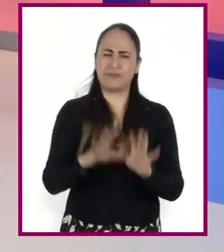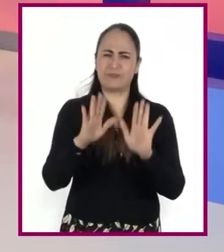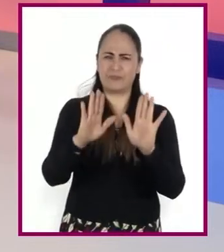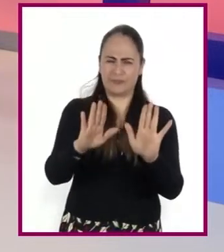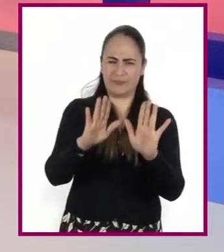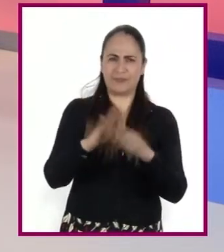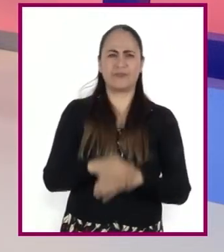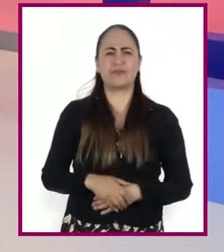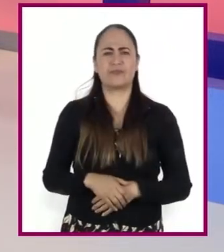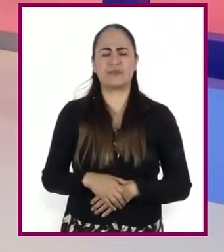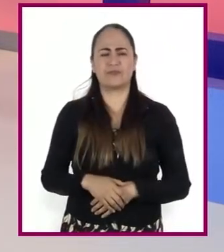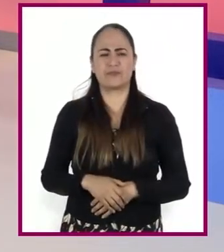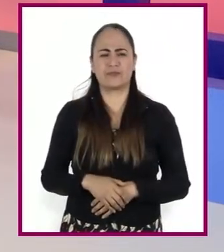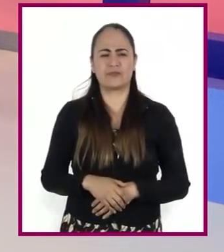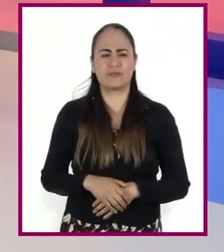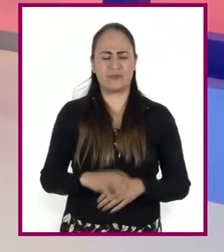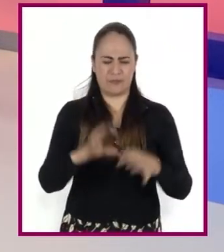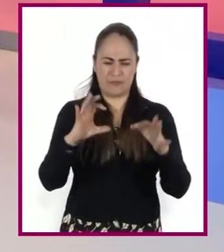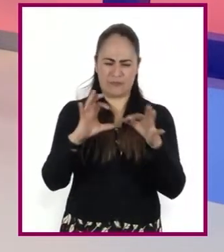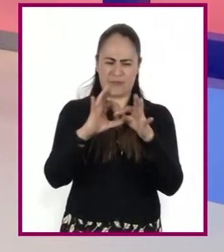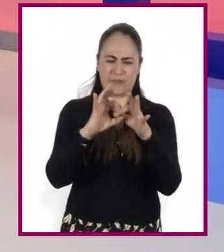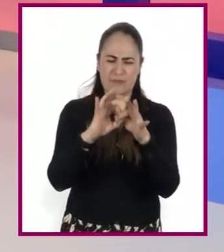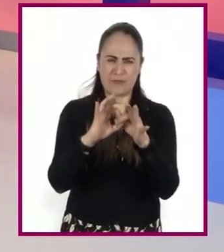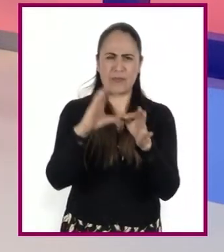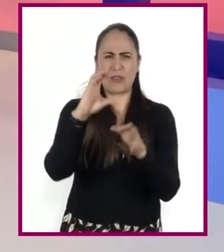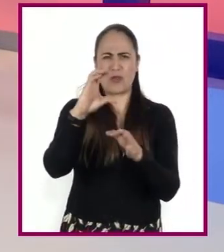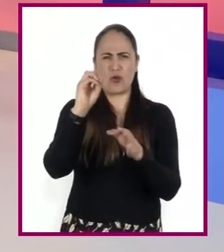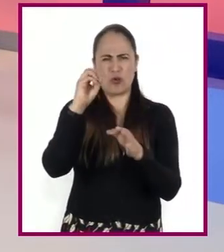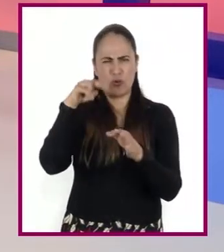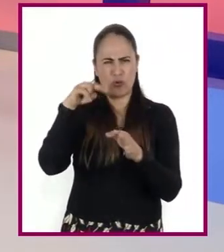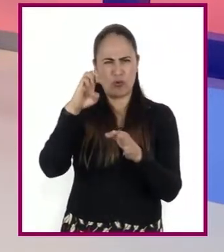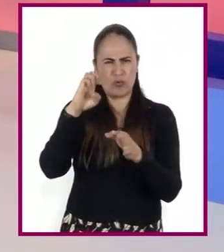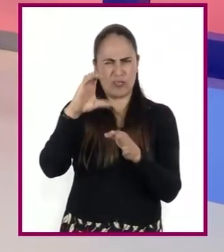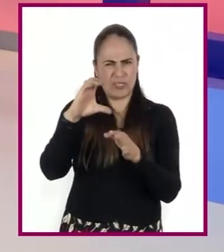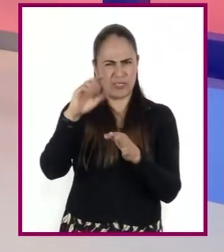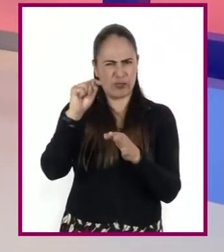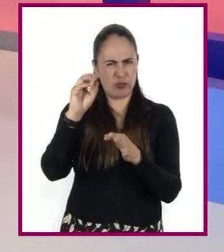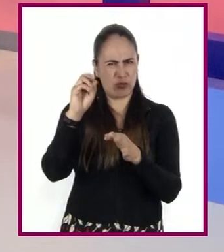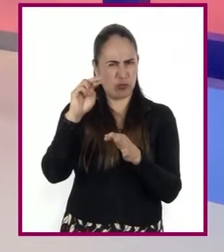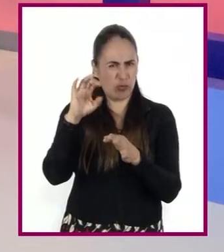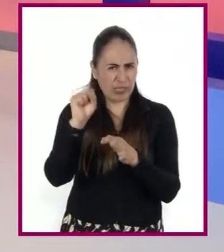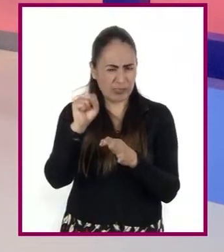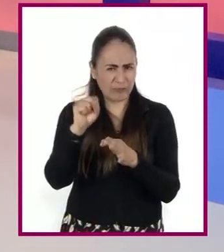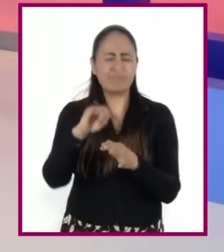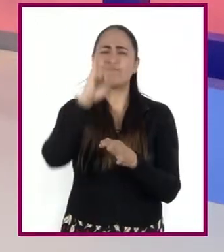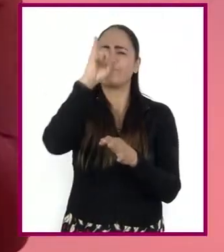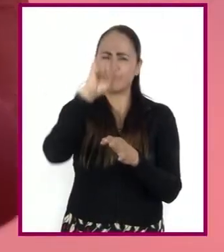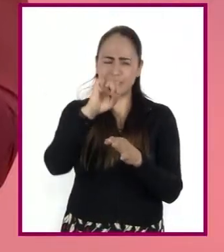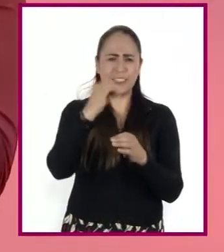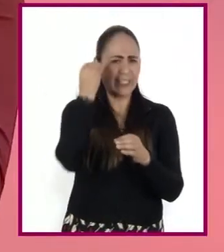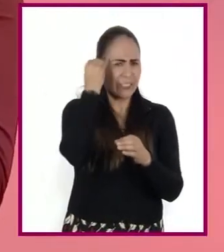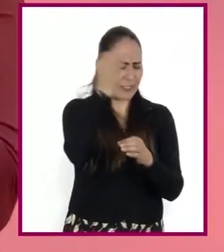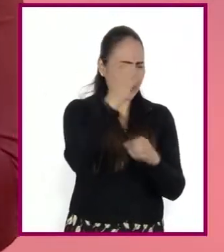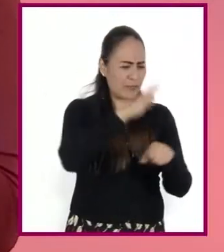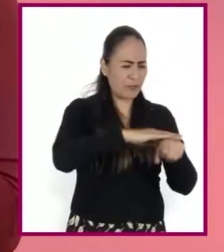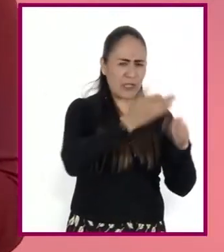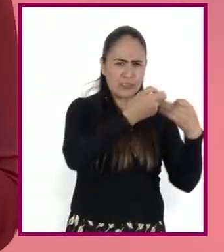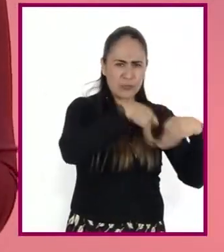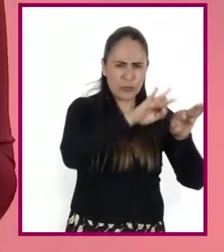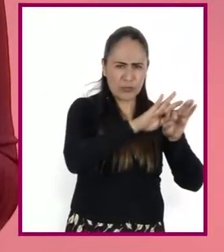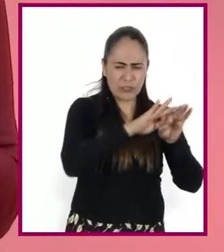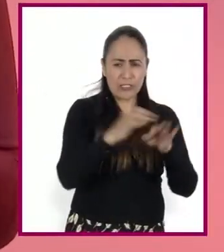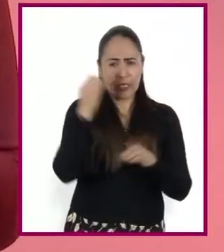¿se llaman conectores? Así es, para relacionar las ideas principales con las